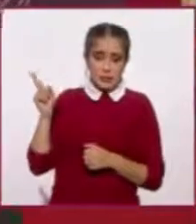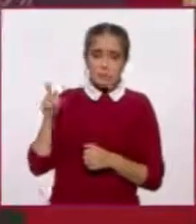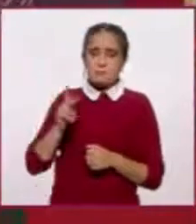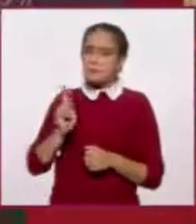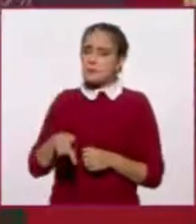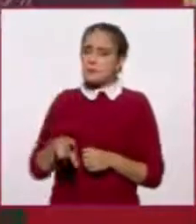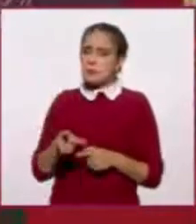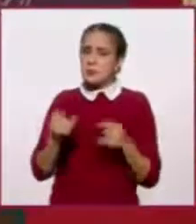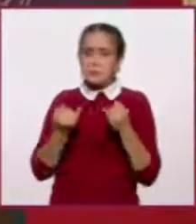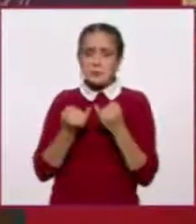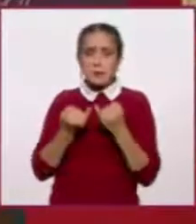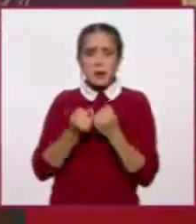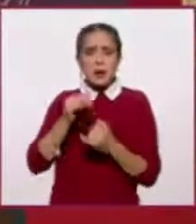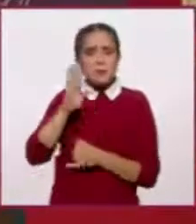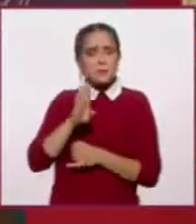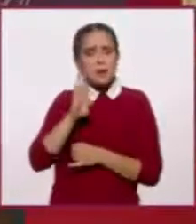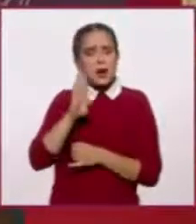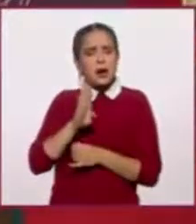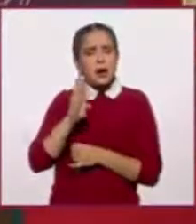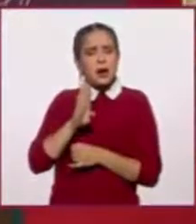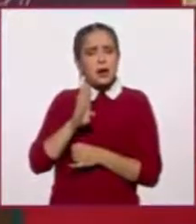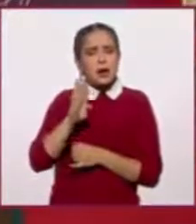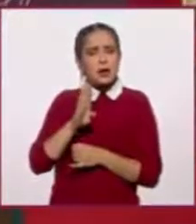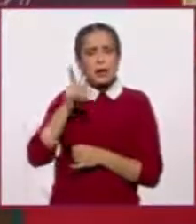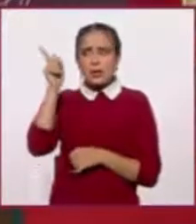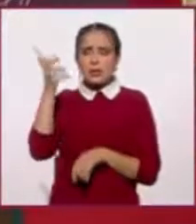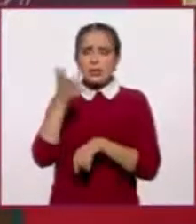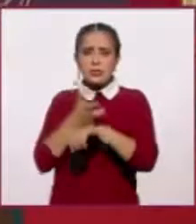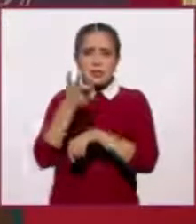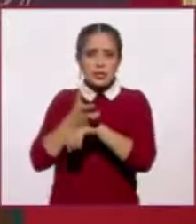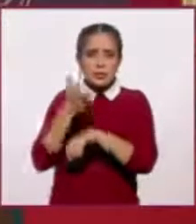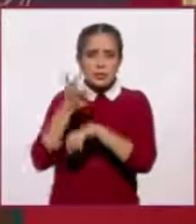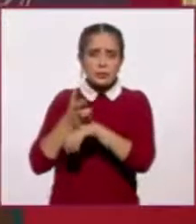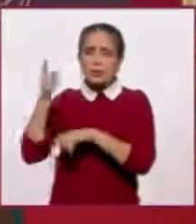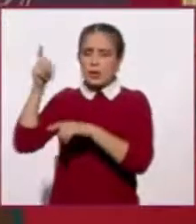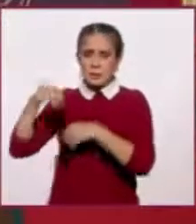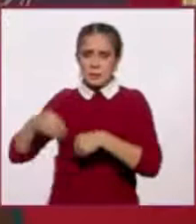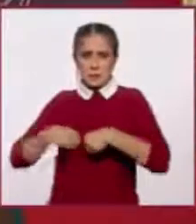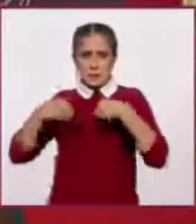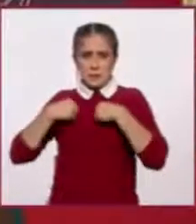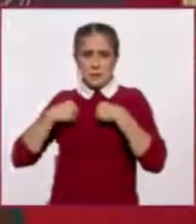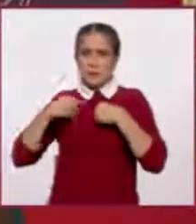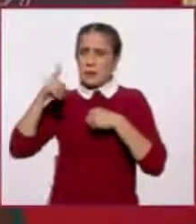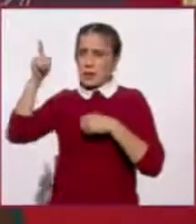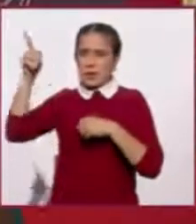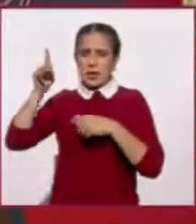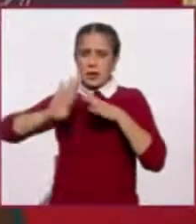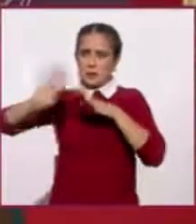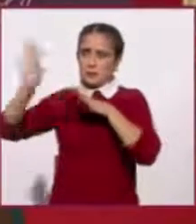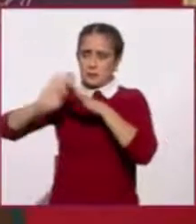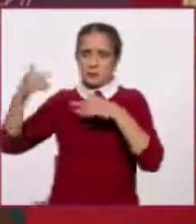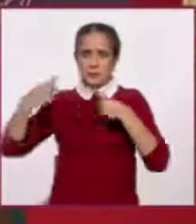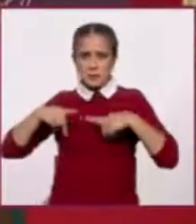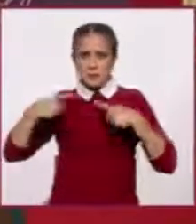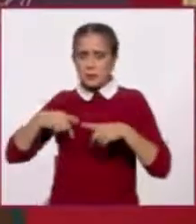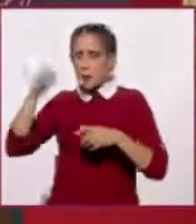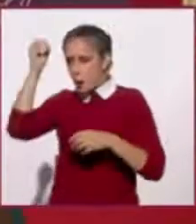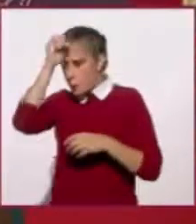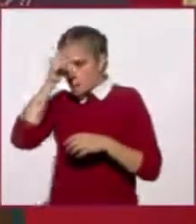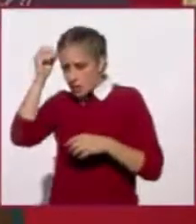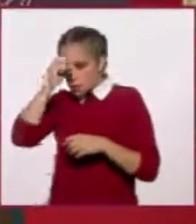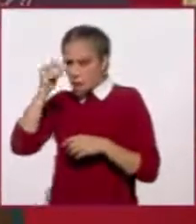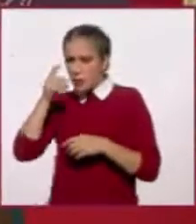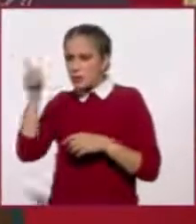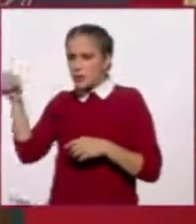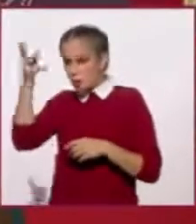diferentes decisiones, eh, en Estados Unidos entre hispanos. Esto es lo que pensamos los mexicanos de Donald Trump,